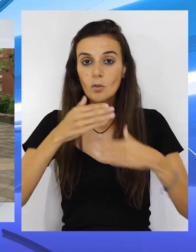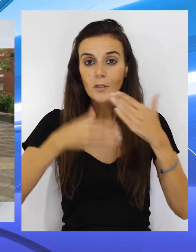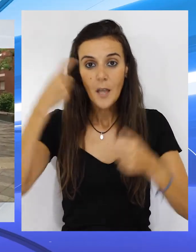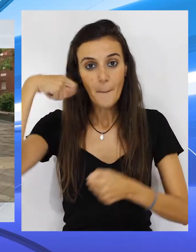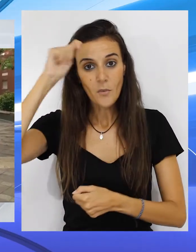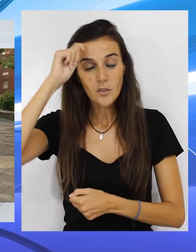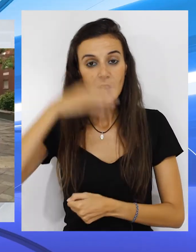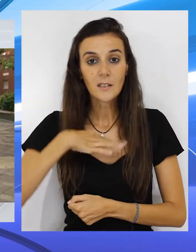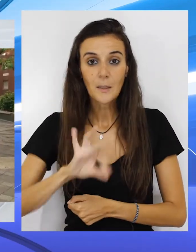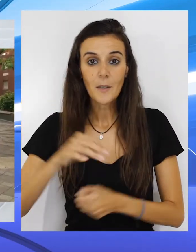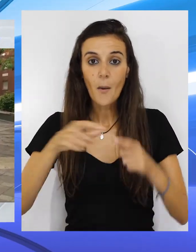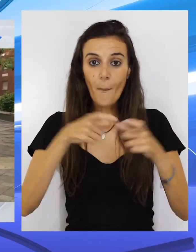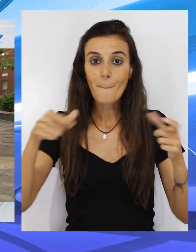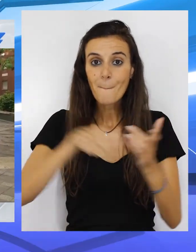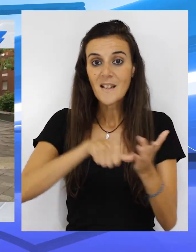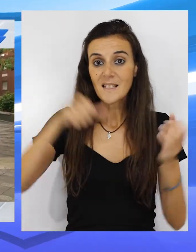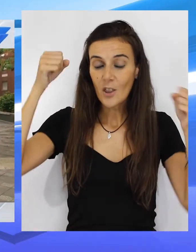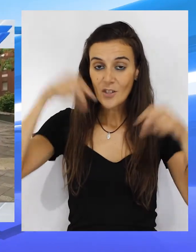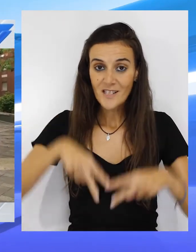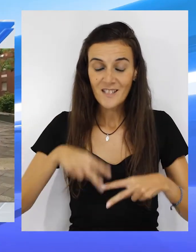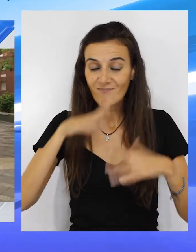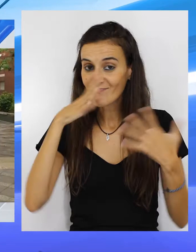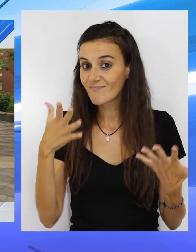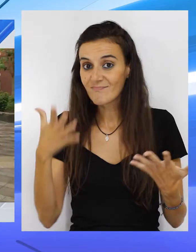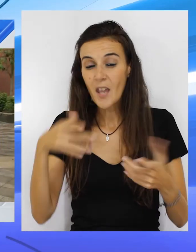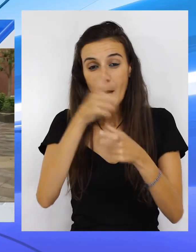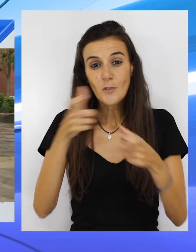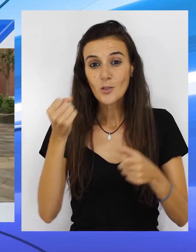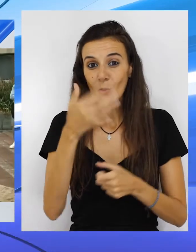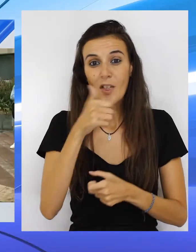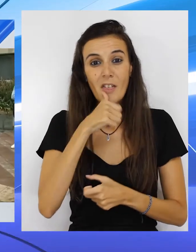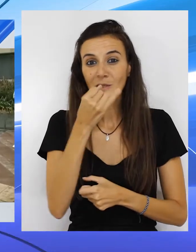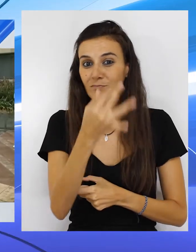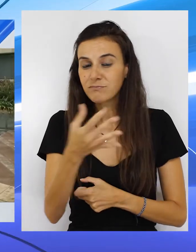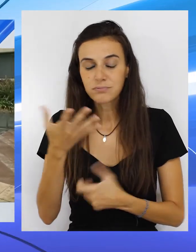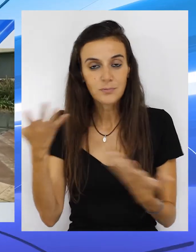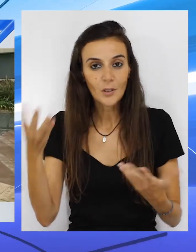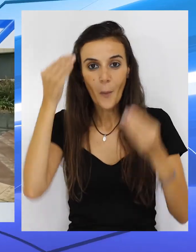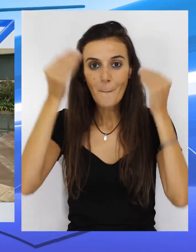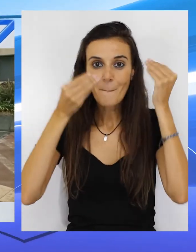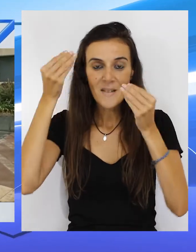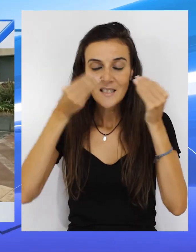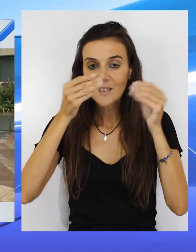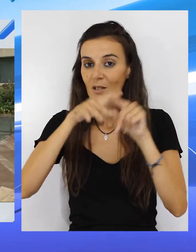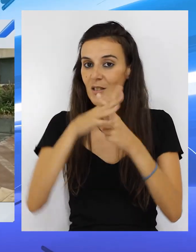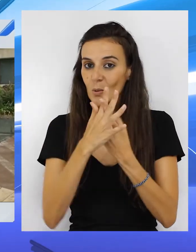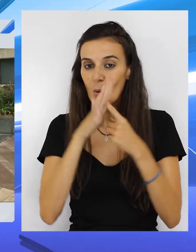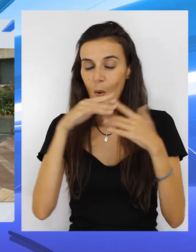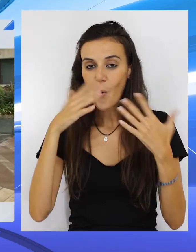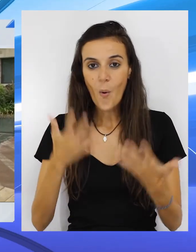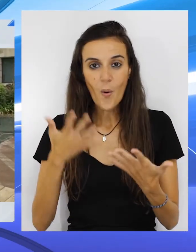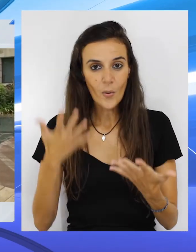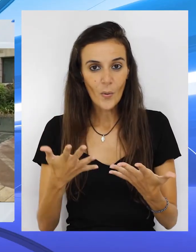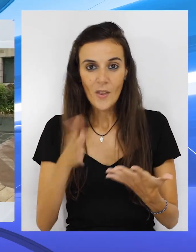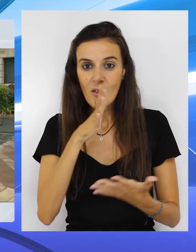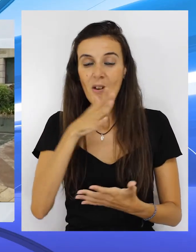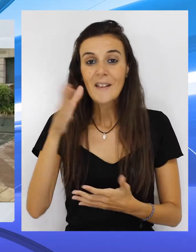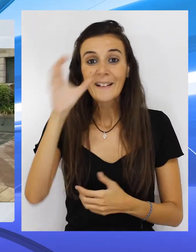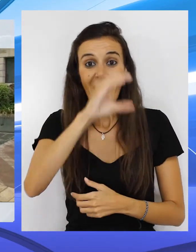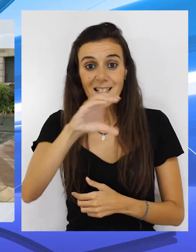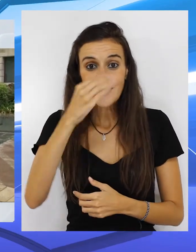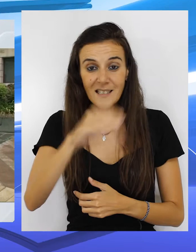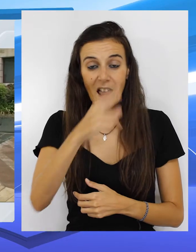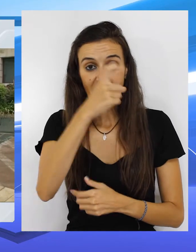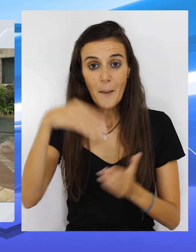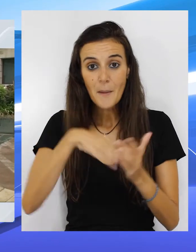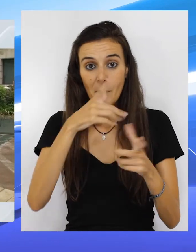de empadronarse sin el visado, ¿cuántos habitantes tendría Ceuta pensando que en Castillejo puede